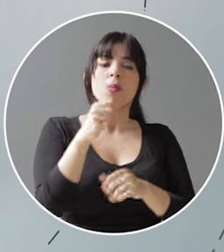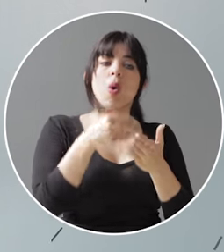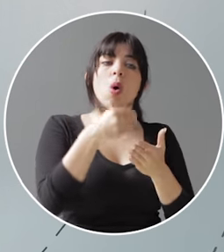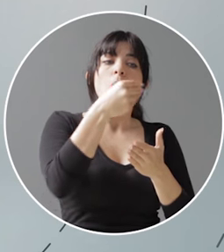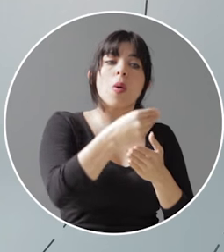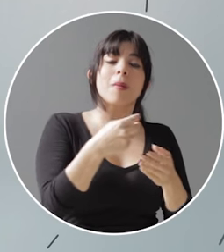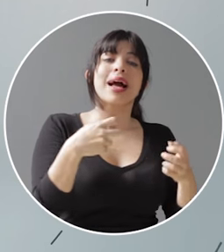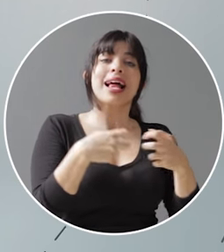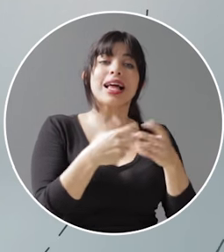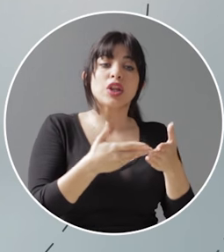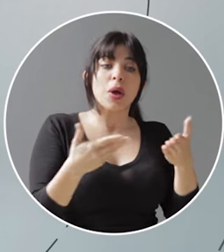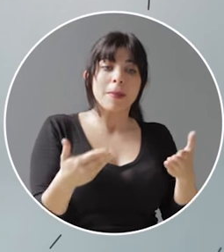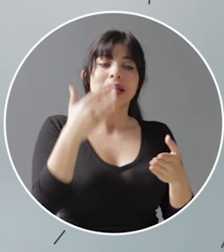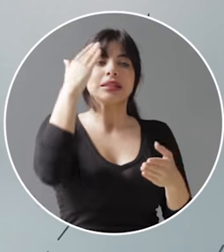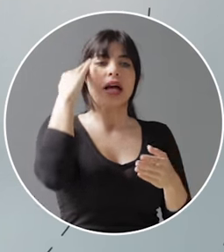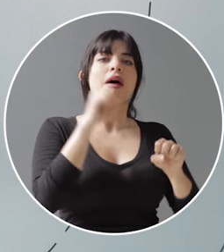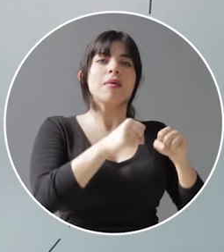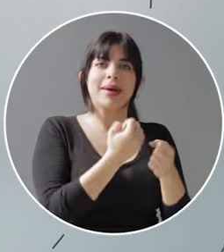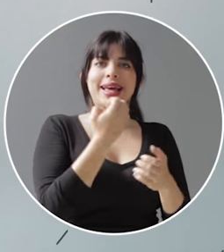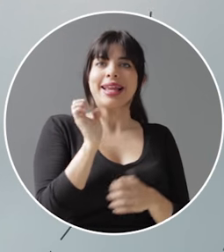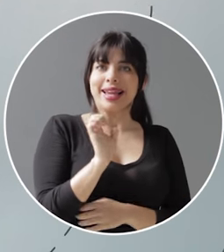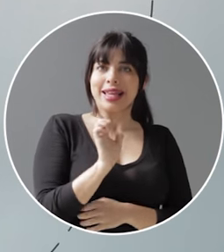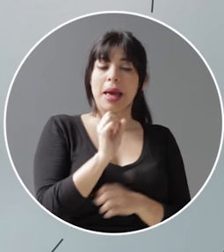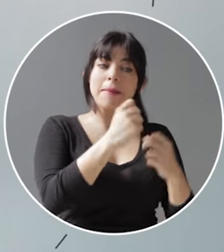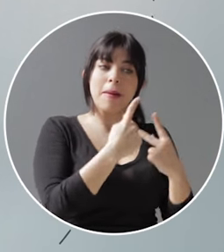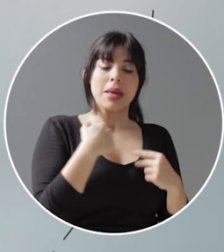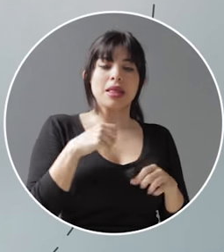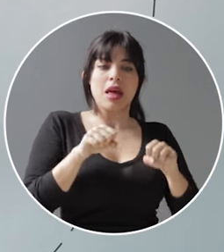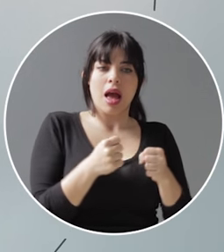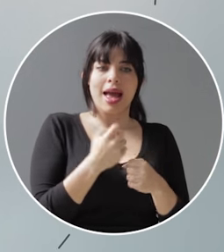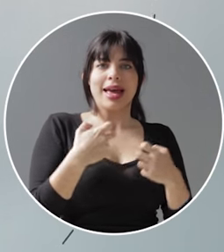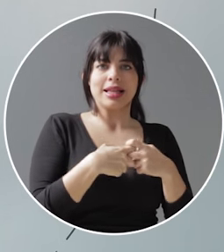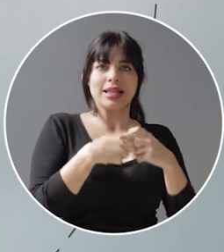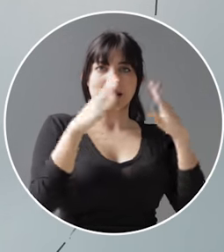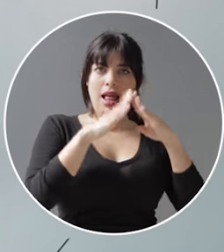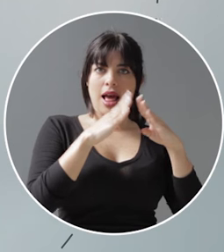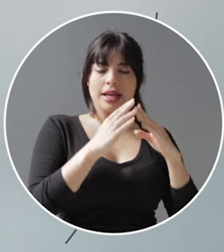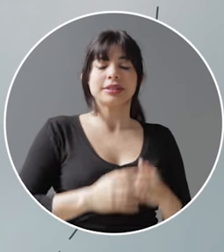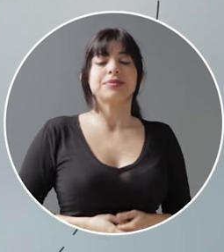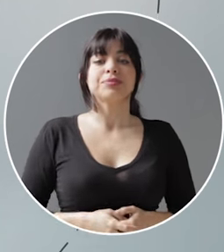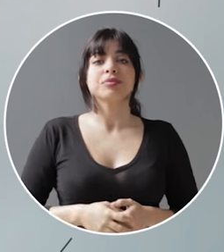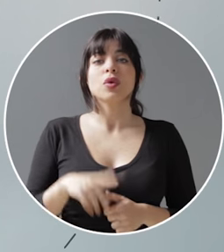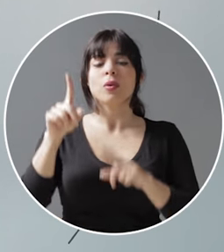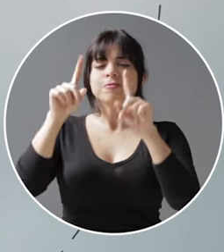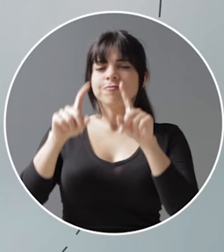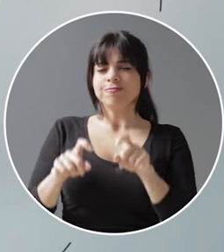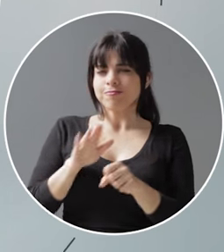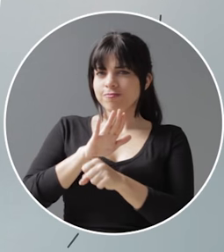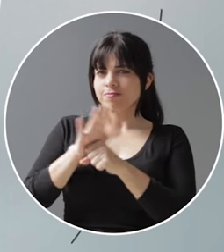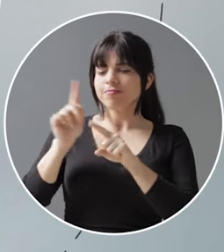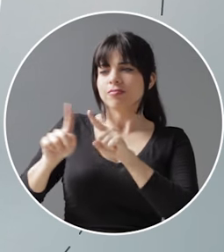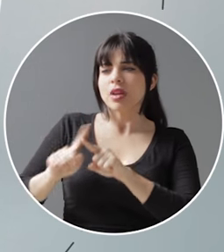pueda comprar electrodomésticos que sean eficientes y les permitan ahorrar electricidad en sus hogares. Un diagnóstico